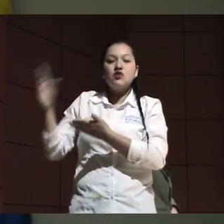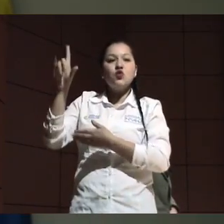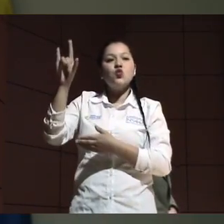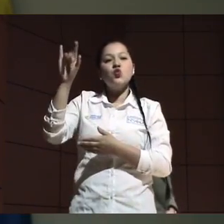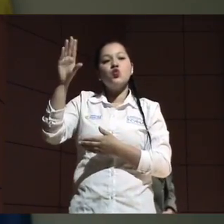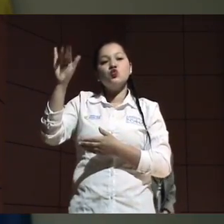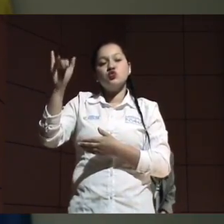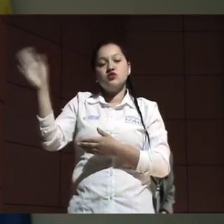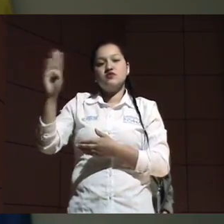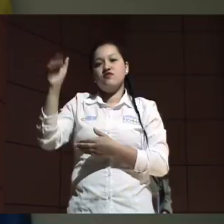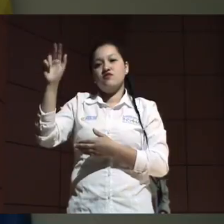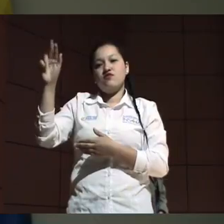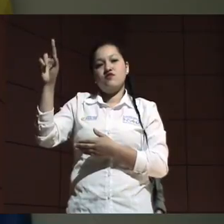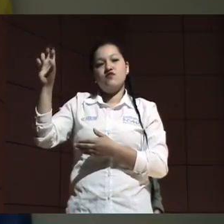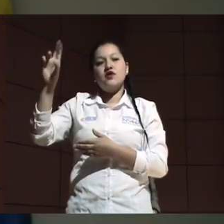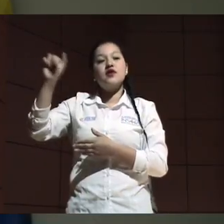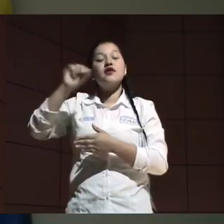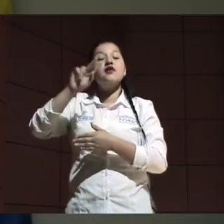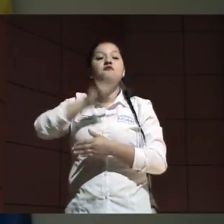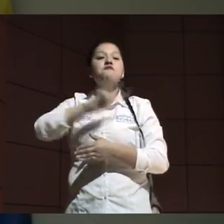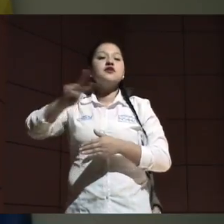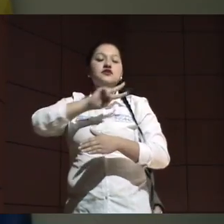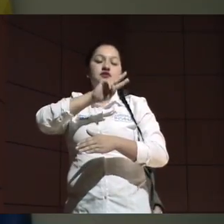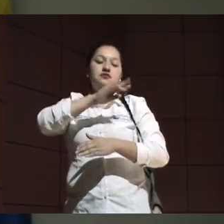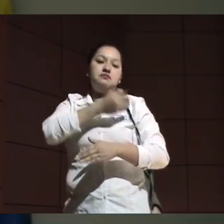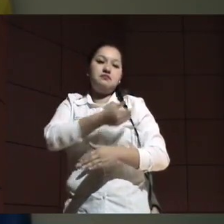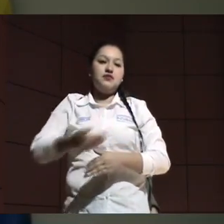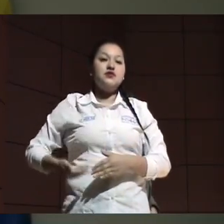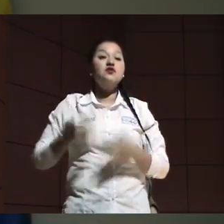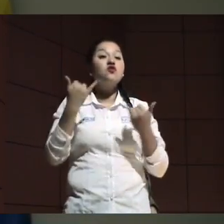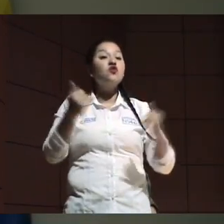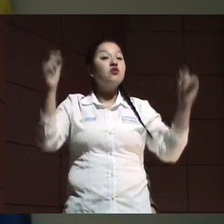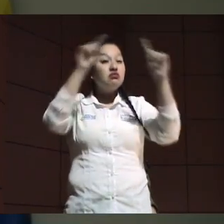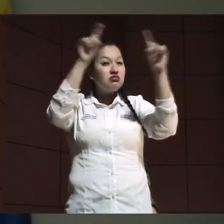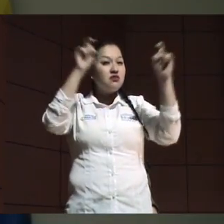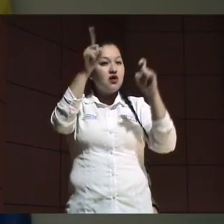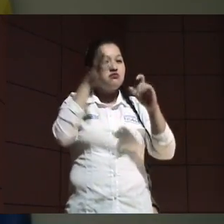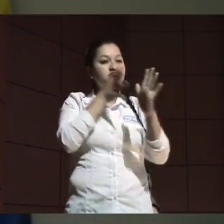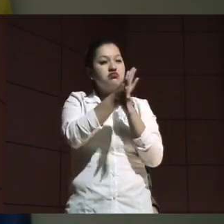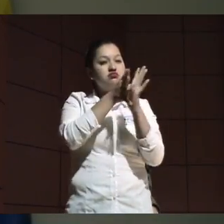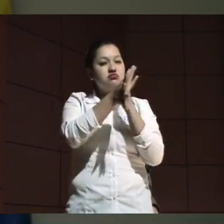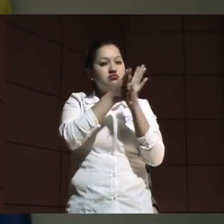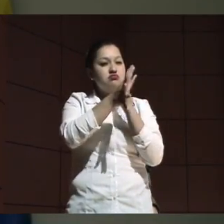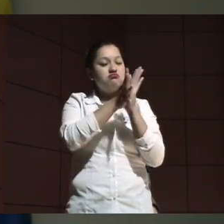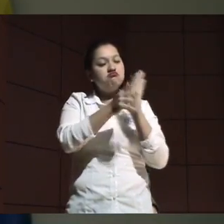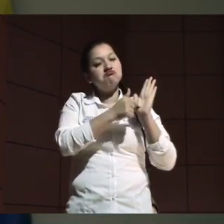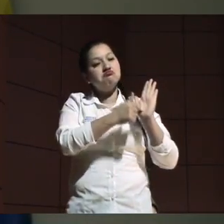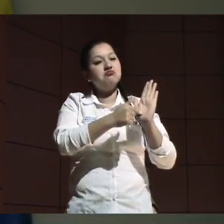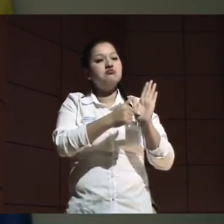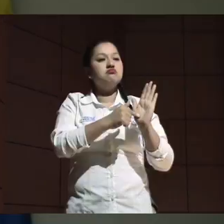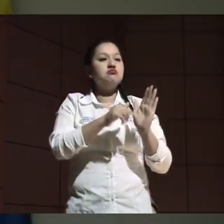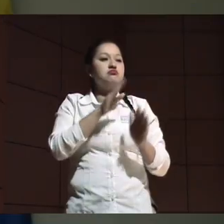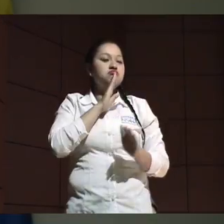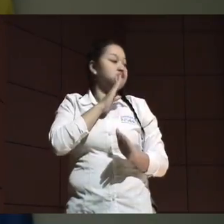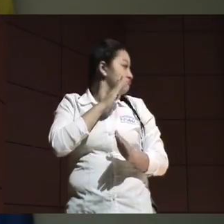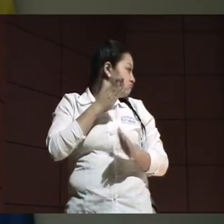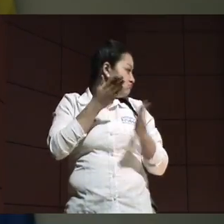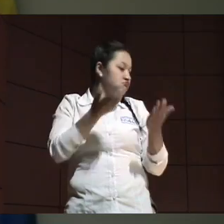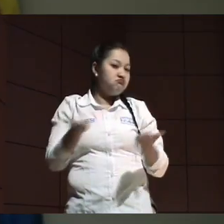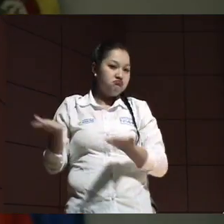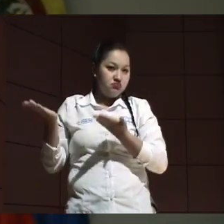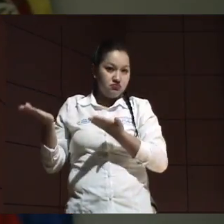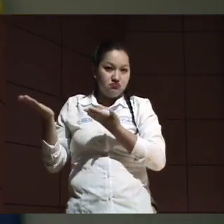asociación. El tema que nos trae hoy, obviamente, es ELA, es una